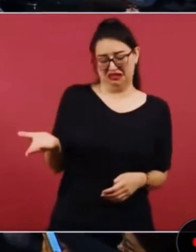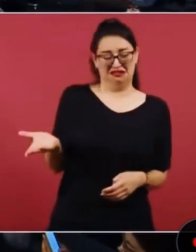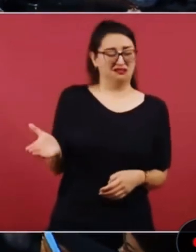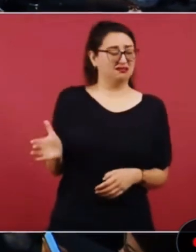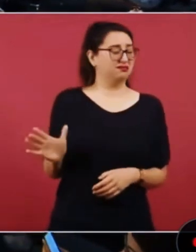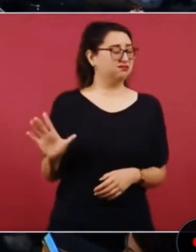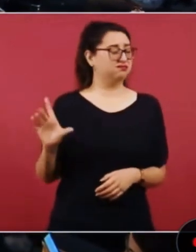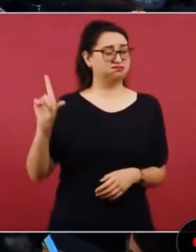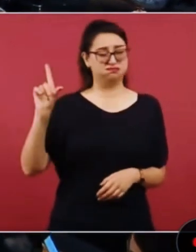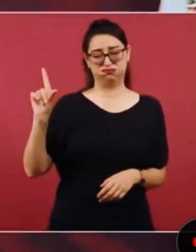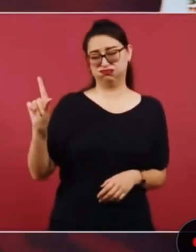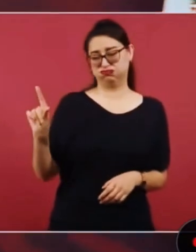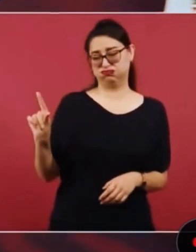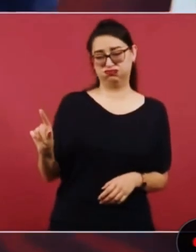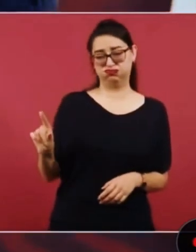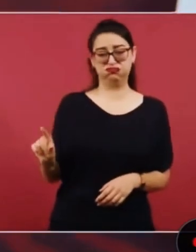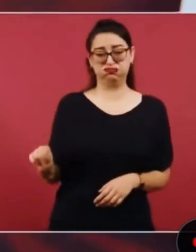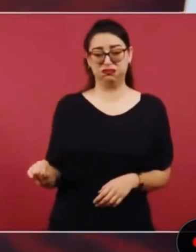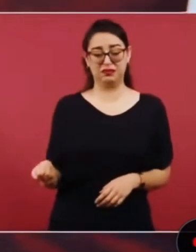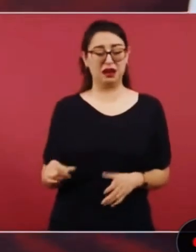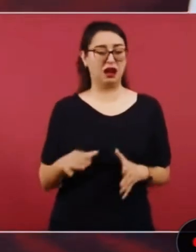de Maximiliano?